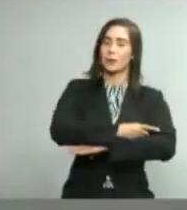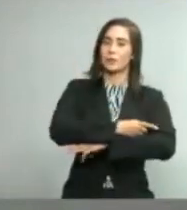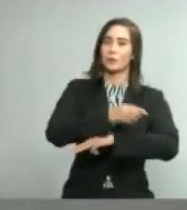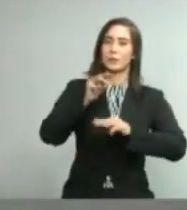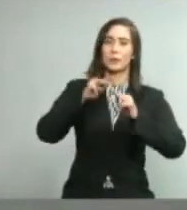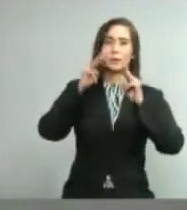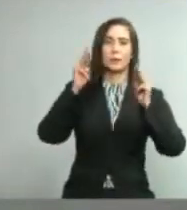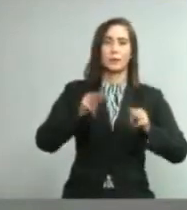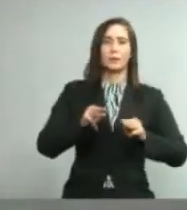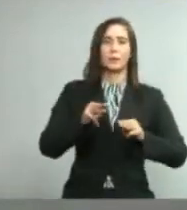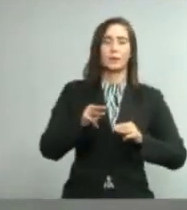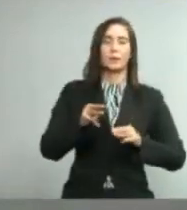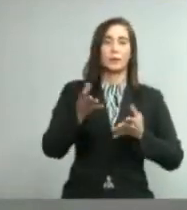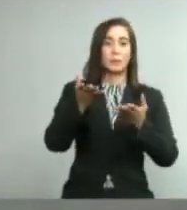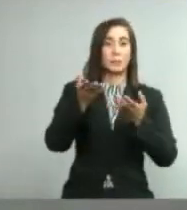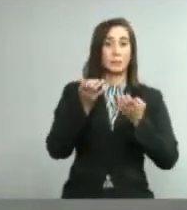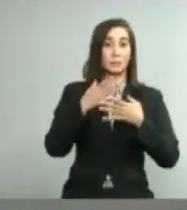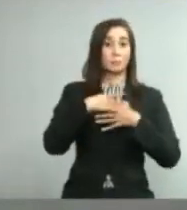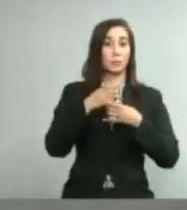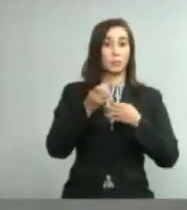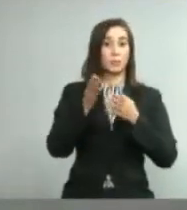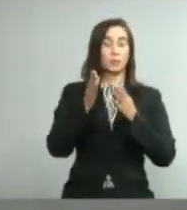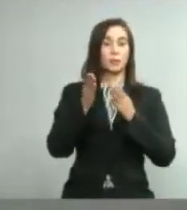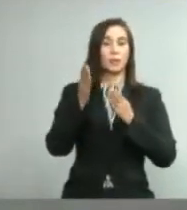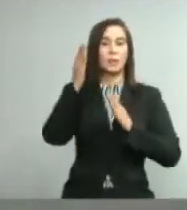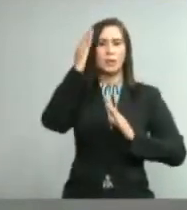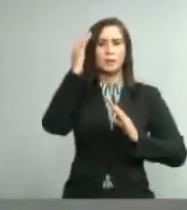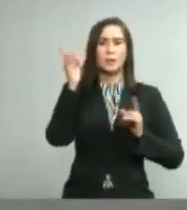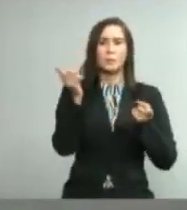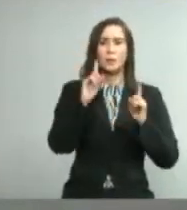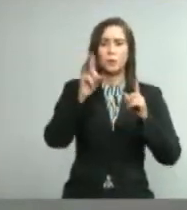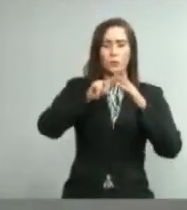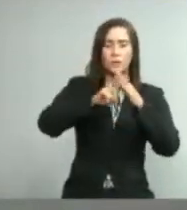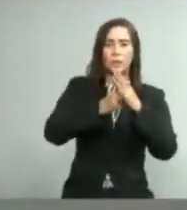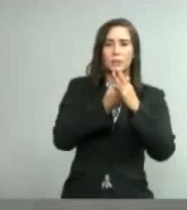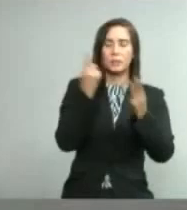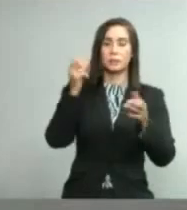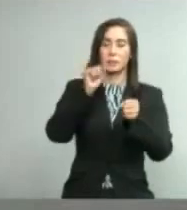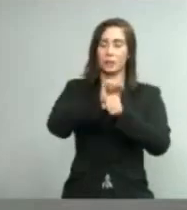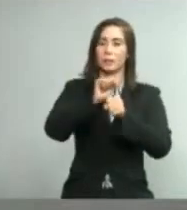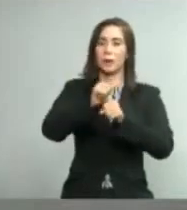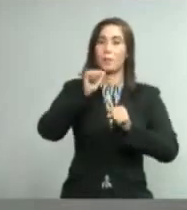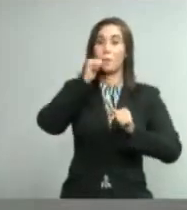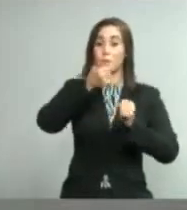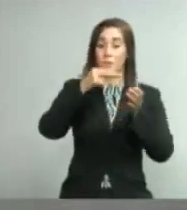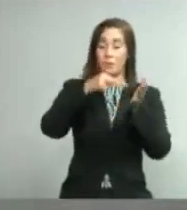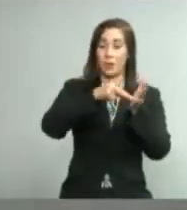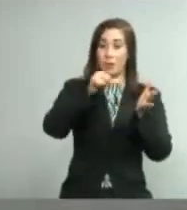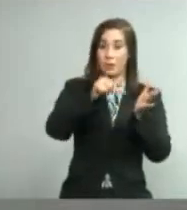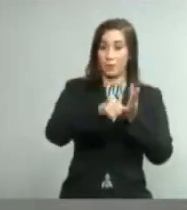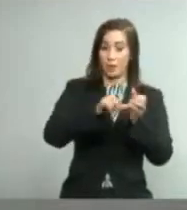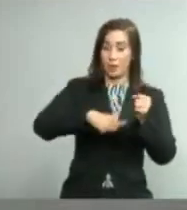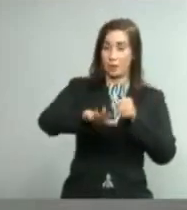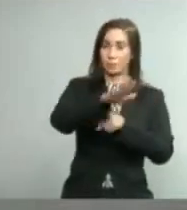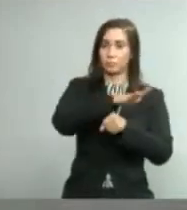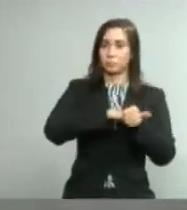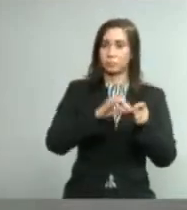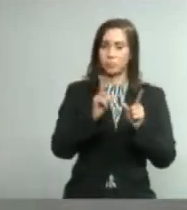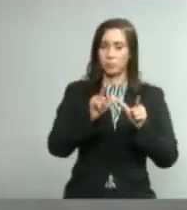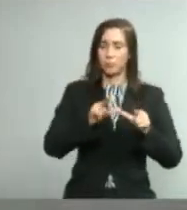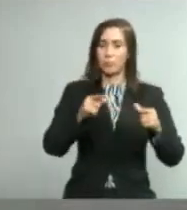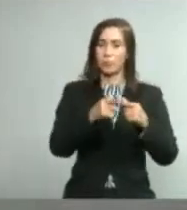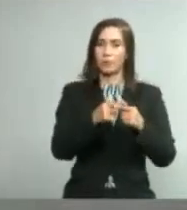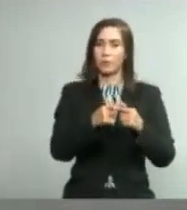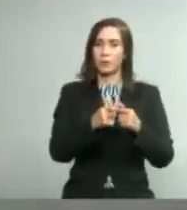ministro, nos interesa saber dónde será el lanzamiento mañana y si esa intervención que se hará solo